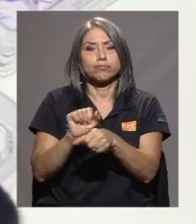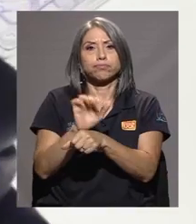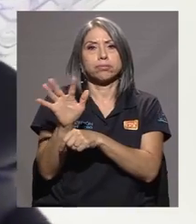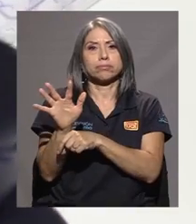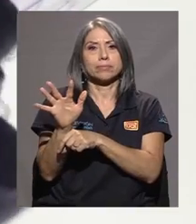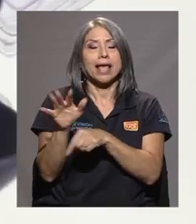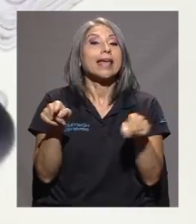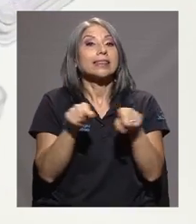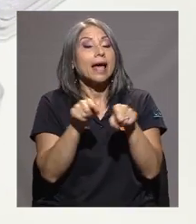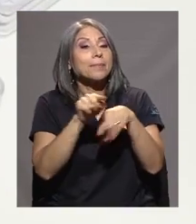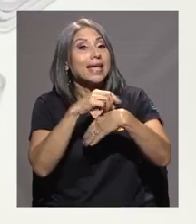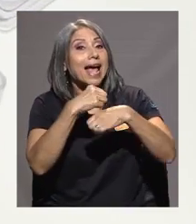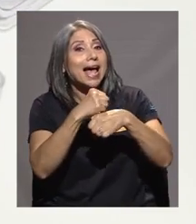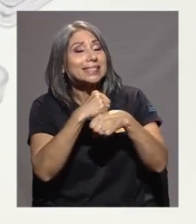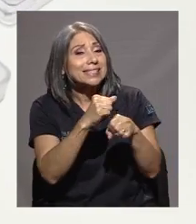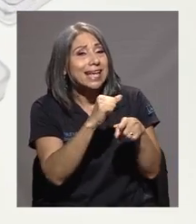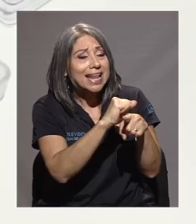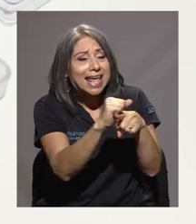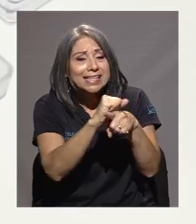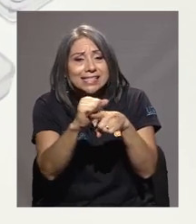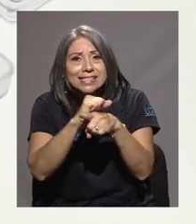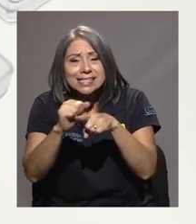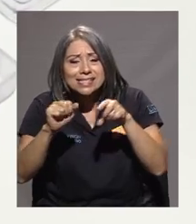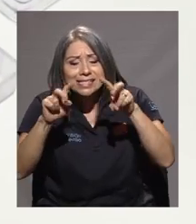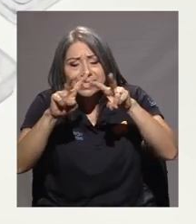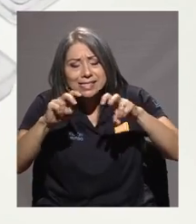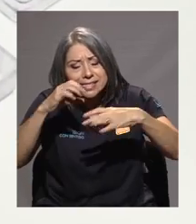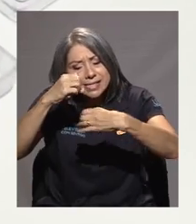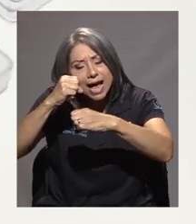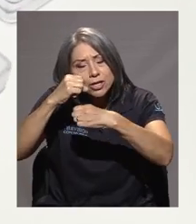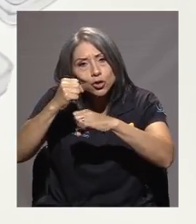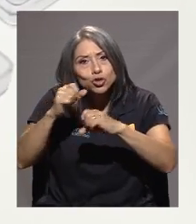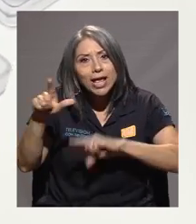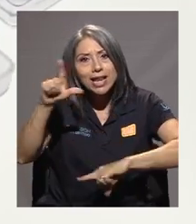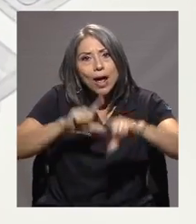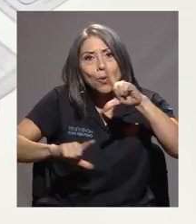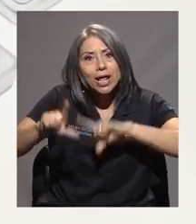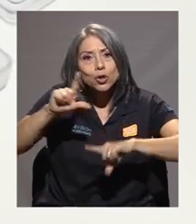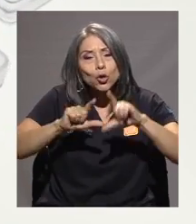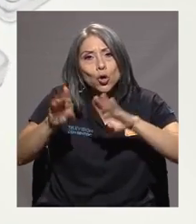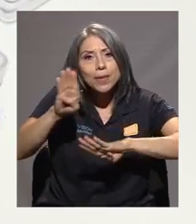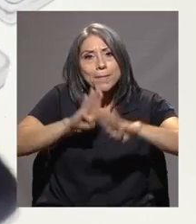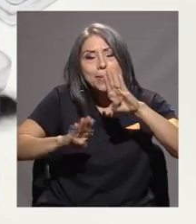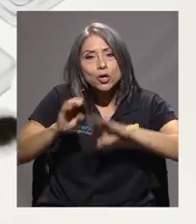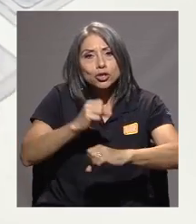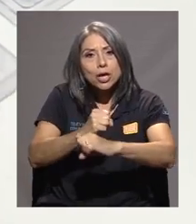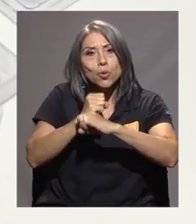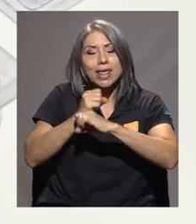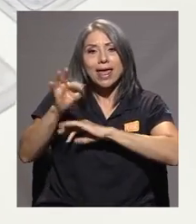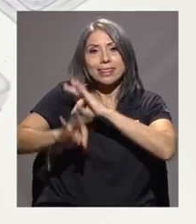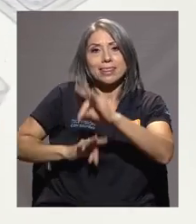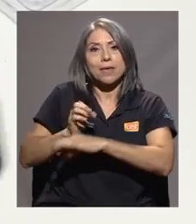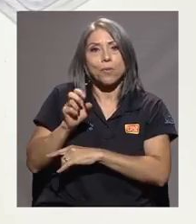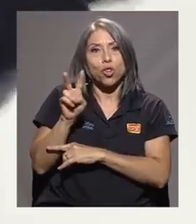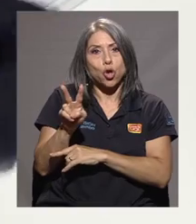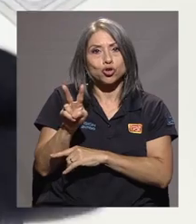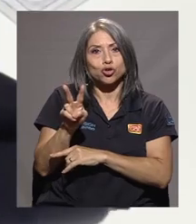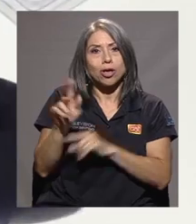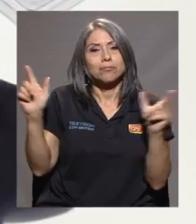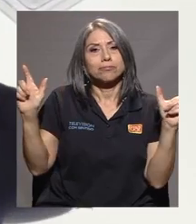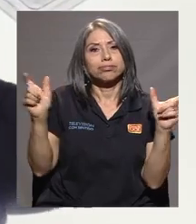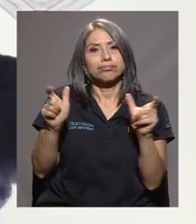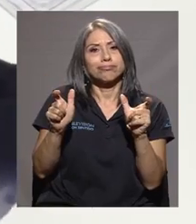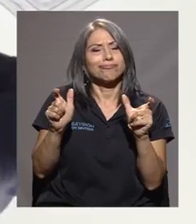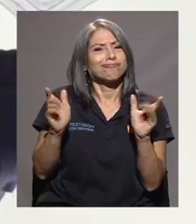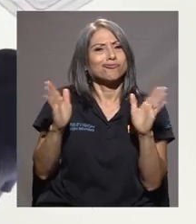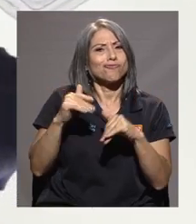así como generar ensayos aplicables en laboratorios de bioseguridad tipo 2 que permiten un menor riesgo